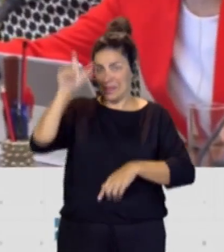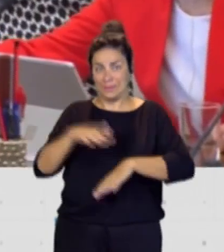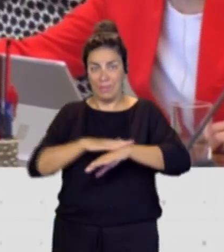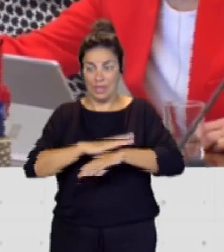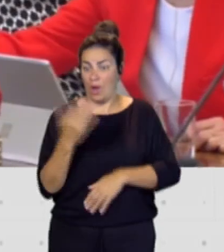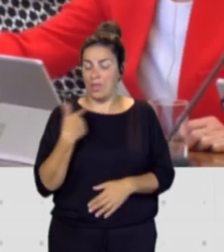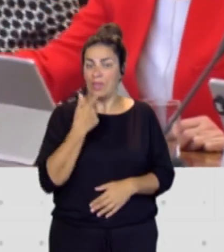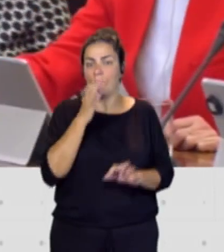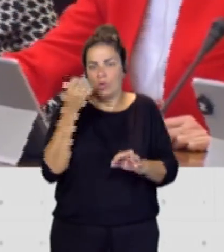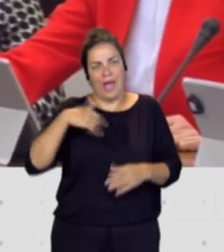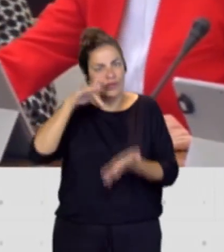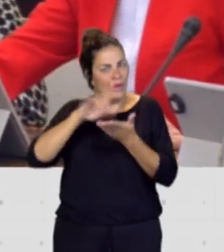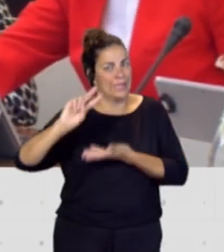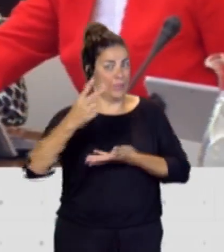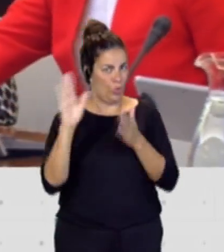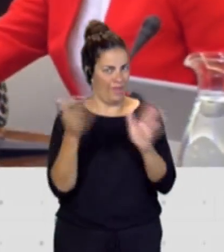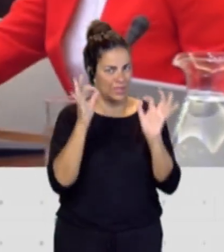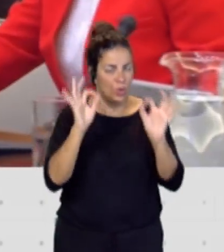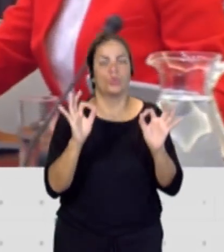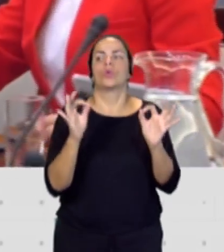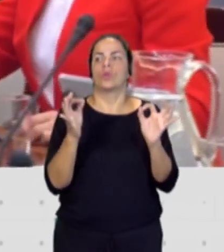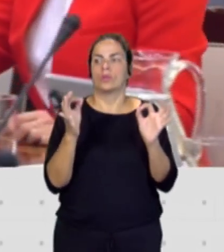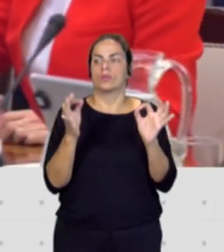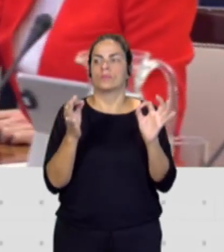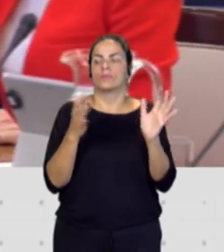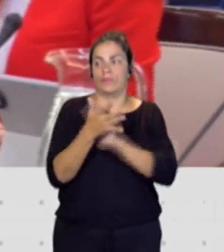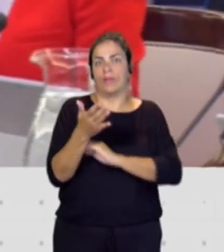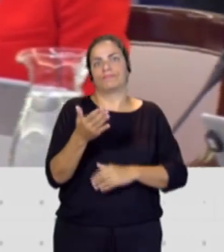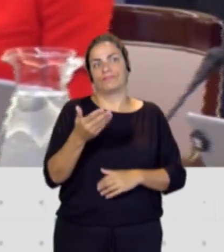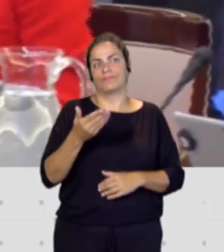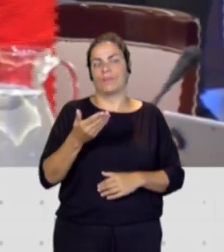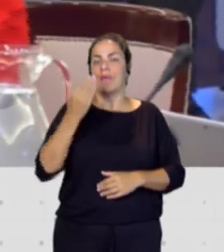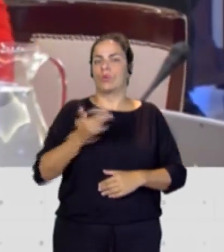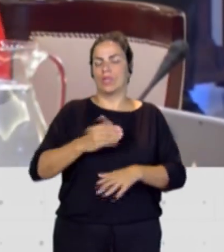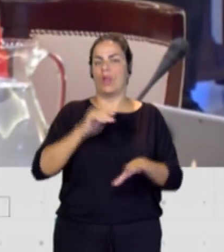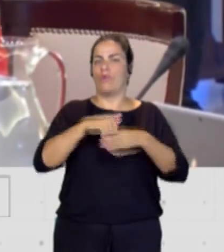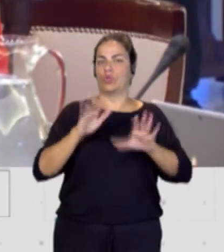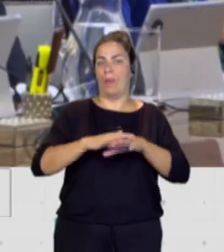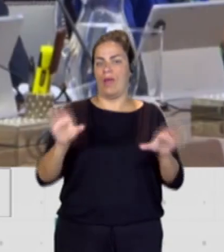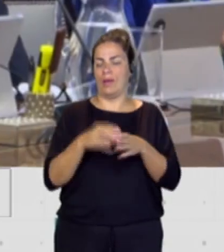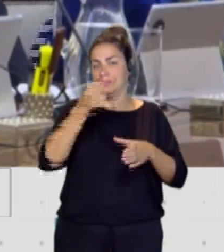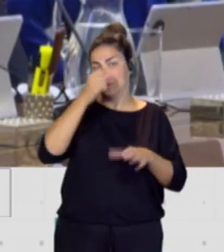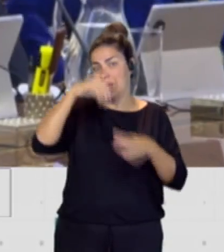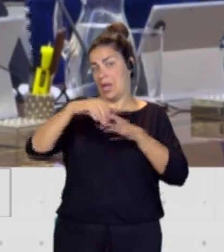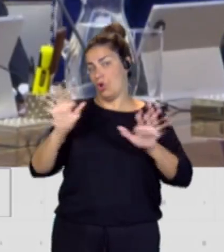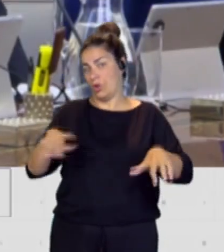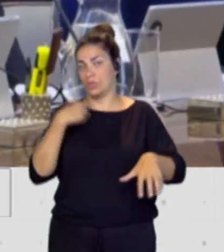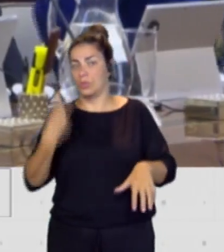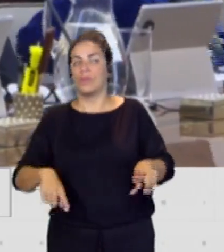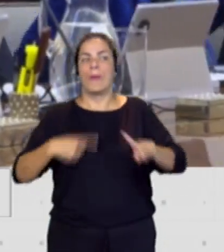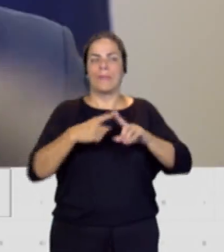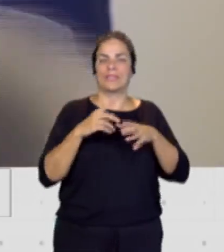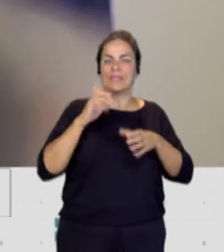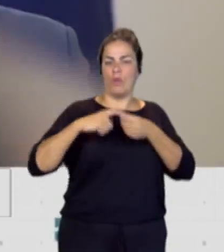segunda fase compromete por supuesto los votos del Partido Socialista en el Congreso de los Diputados y también de los miembros de la coalición de gobierno